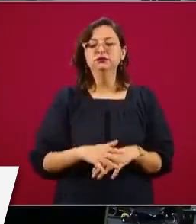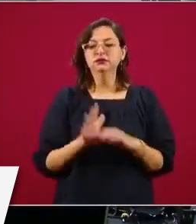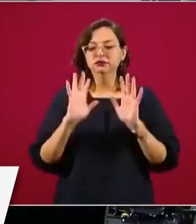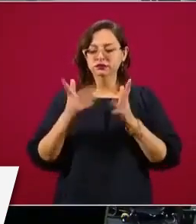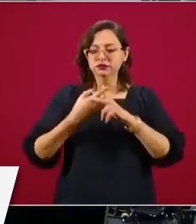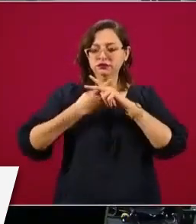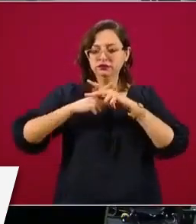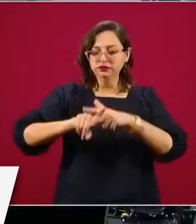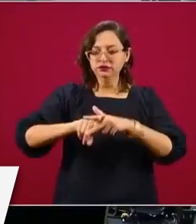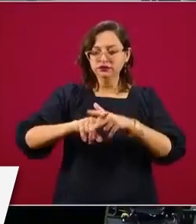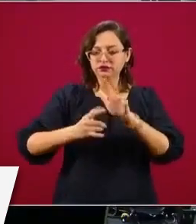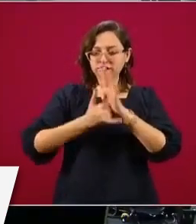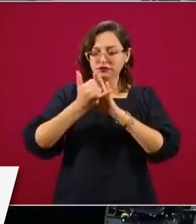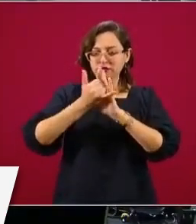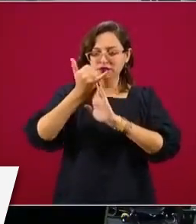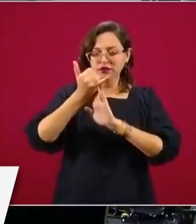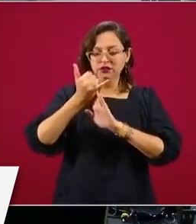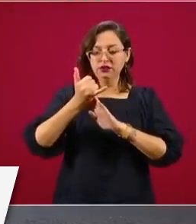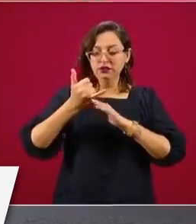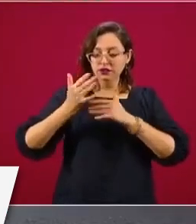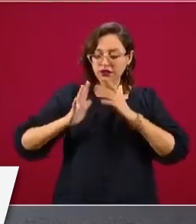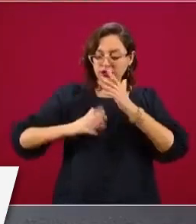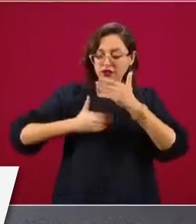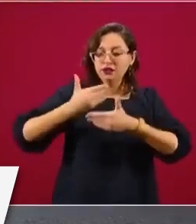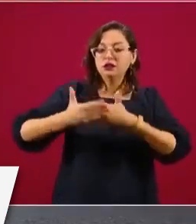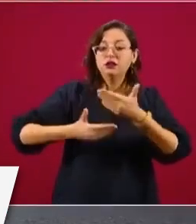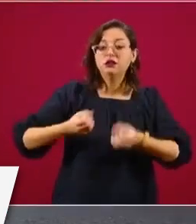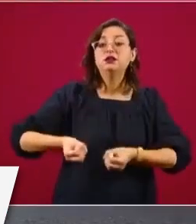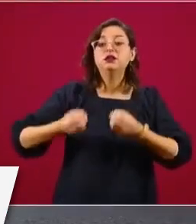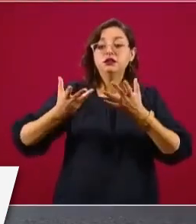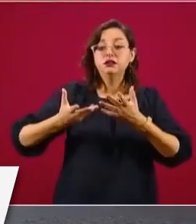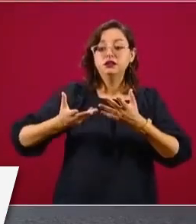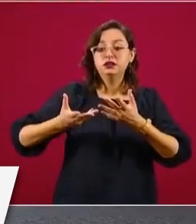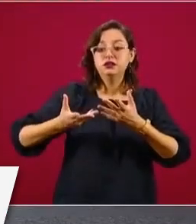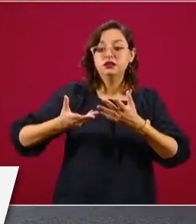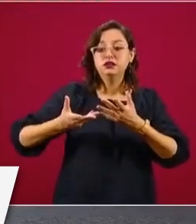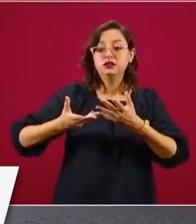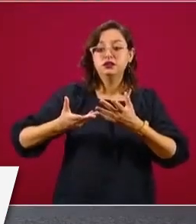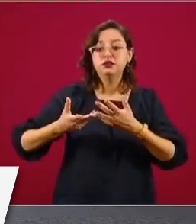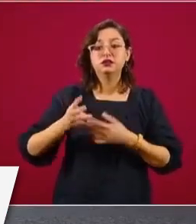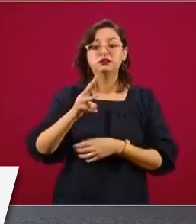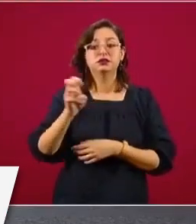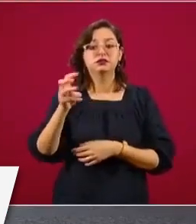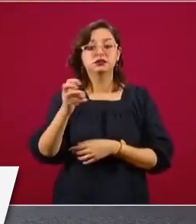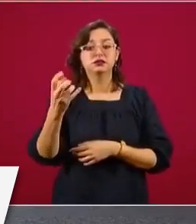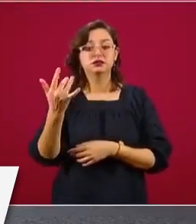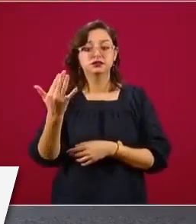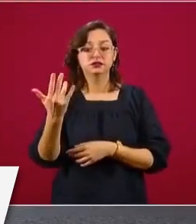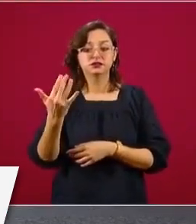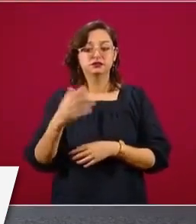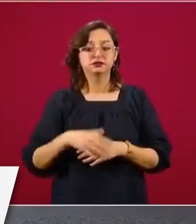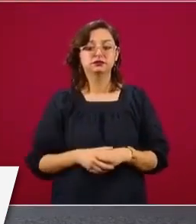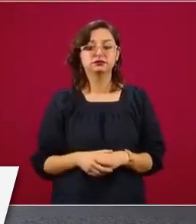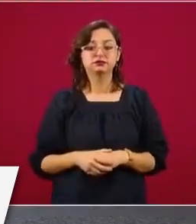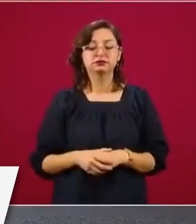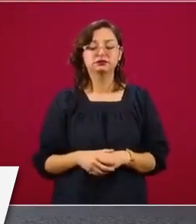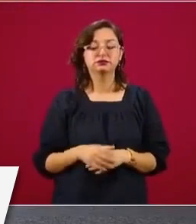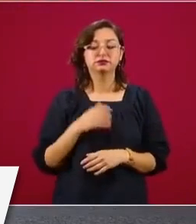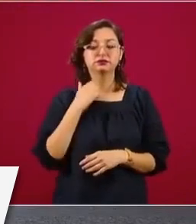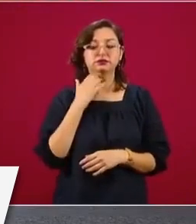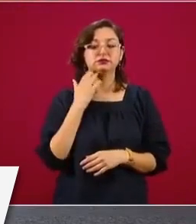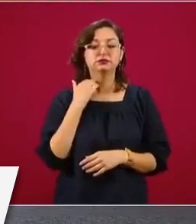ya están